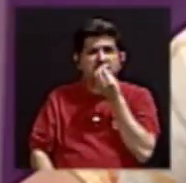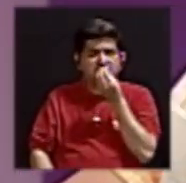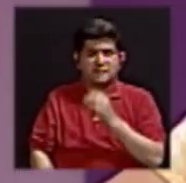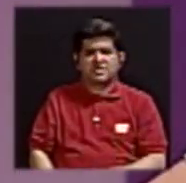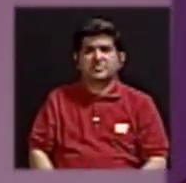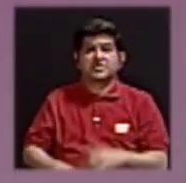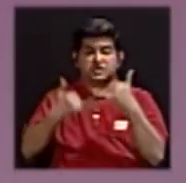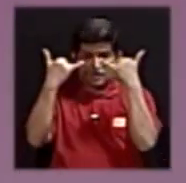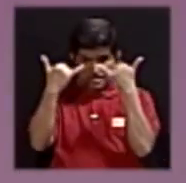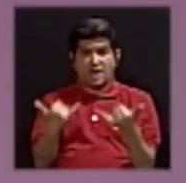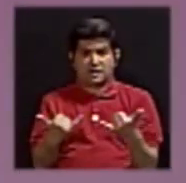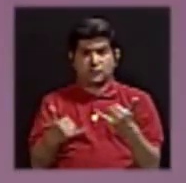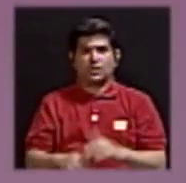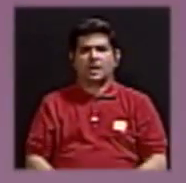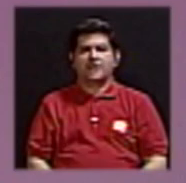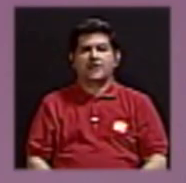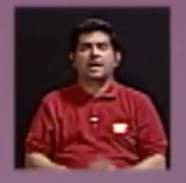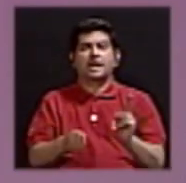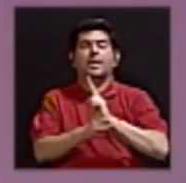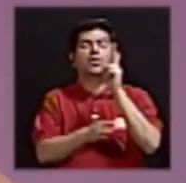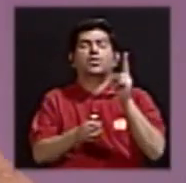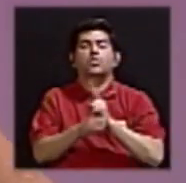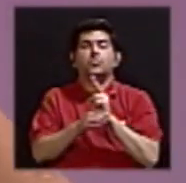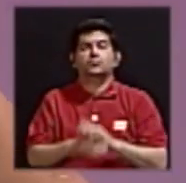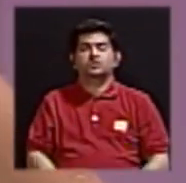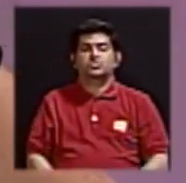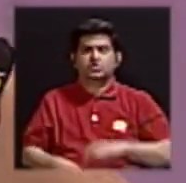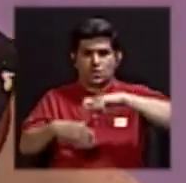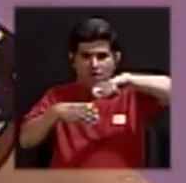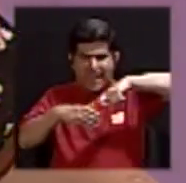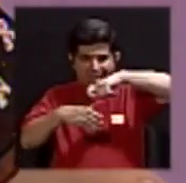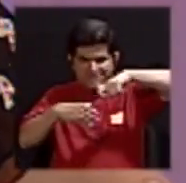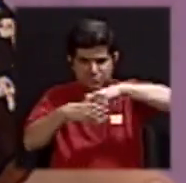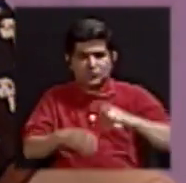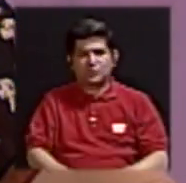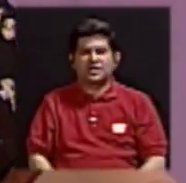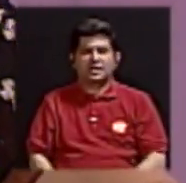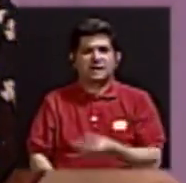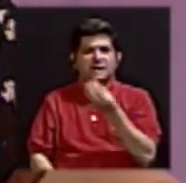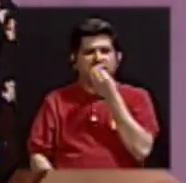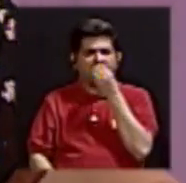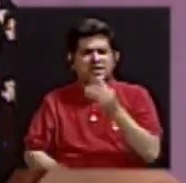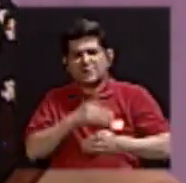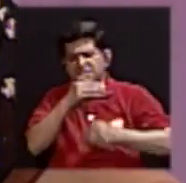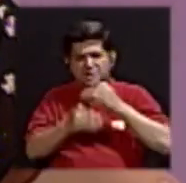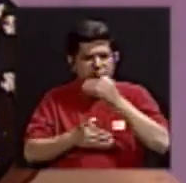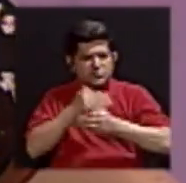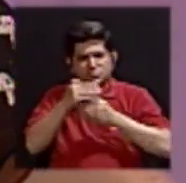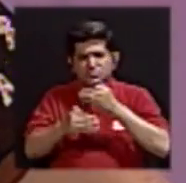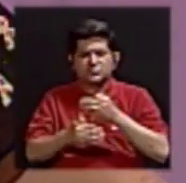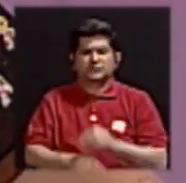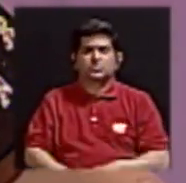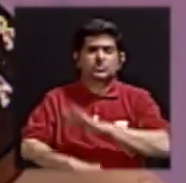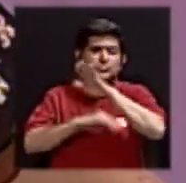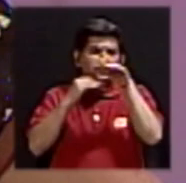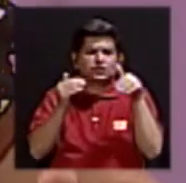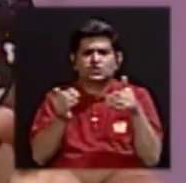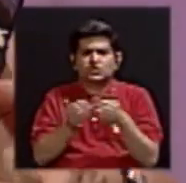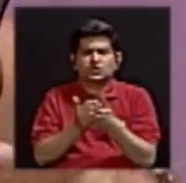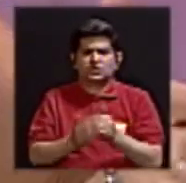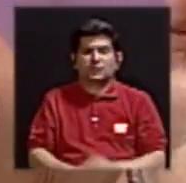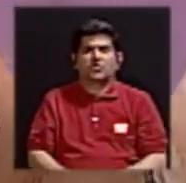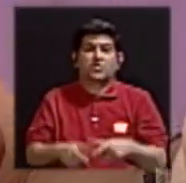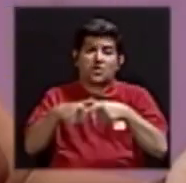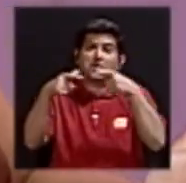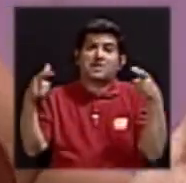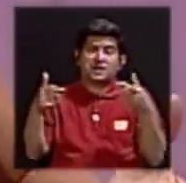actual es el uso de azúcar, el uso de alimentos procesados, todo es, o